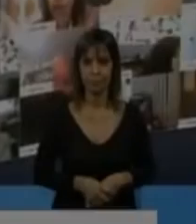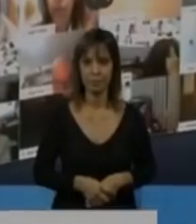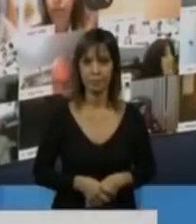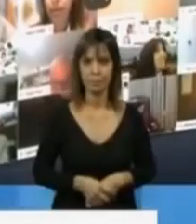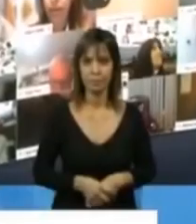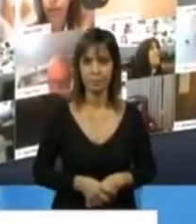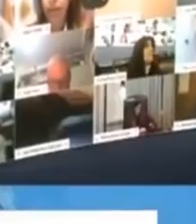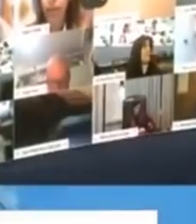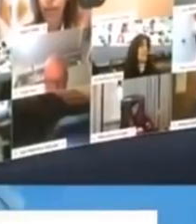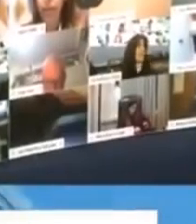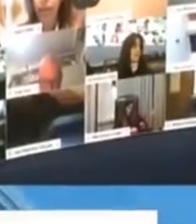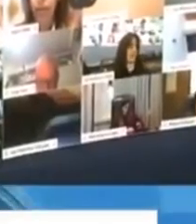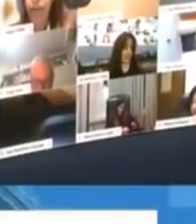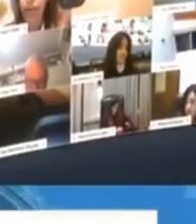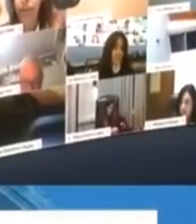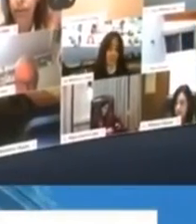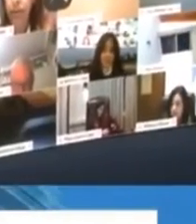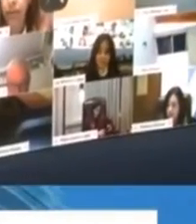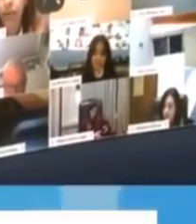Tiene la palabra el diputado Enrique Esteves.